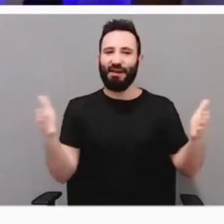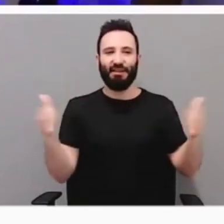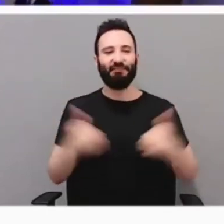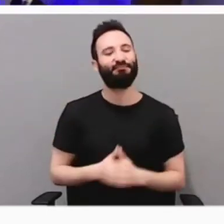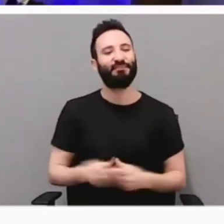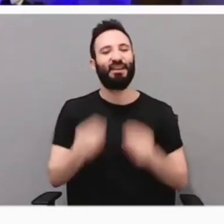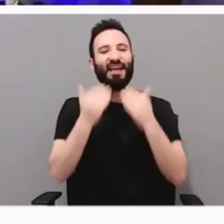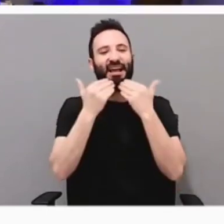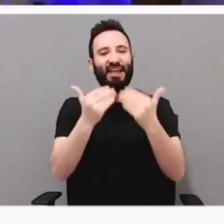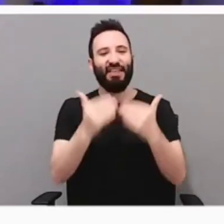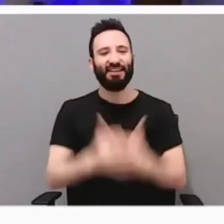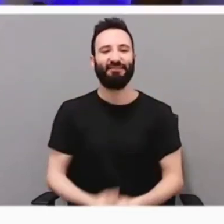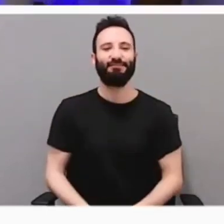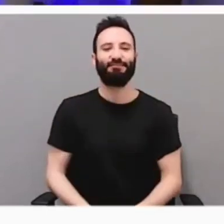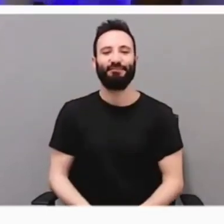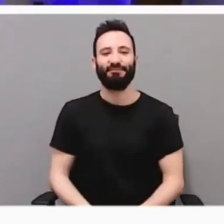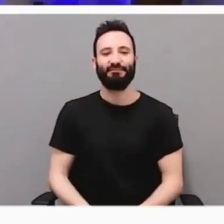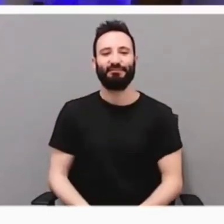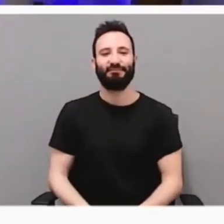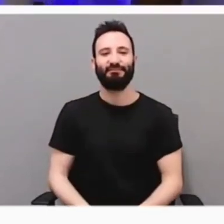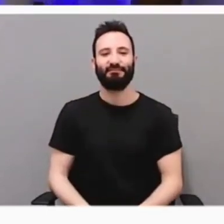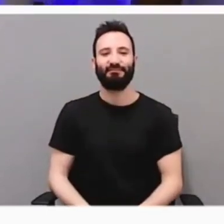Aplausos. Aplausos. Aplausos. Aplausos.